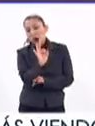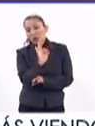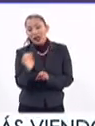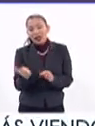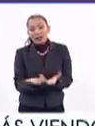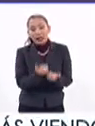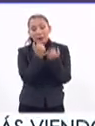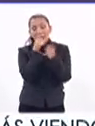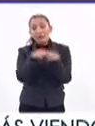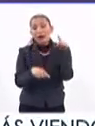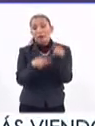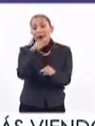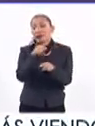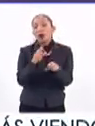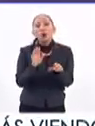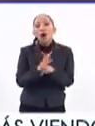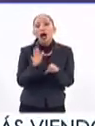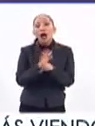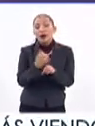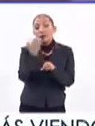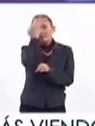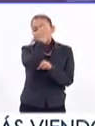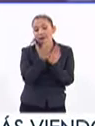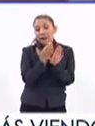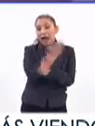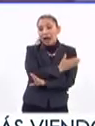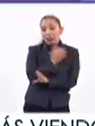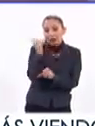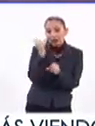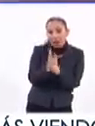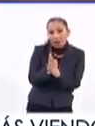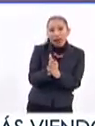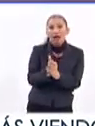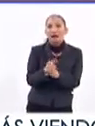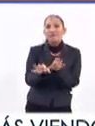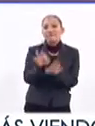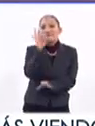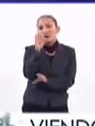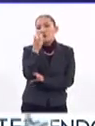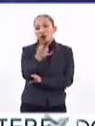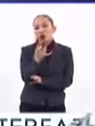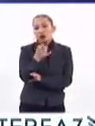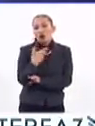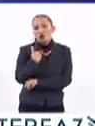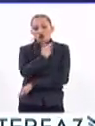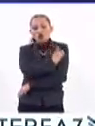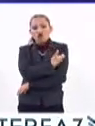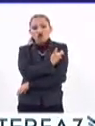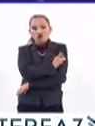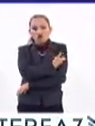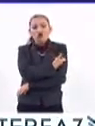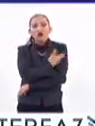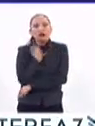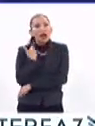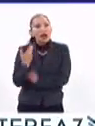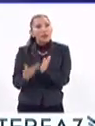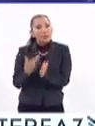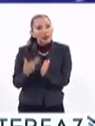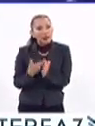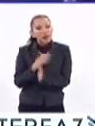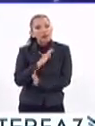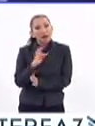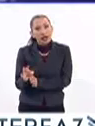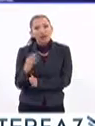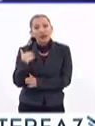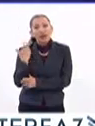recuperación dependen en gran medida de un diagnóstico y tratamiento oportuno, así como la aplicación de vacunas que en algunos casos